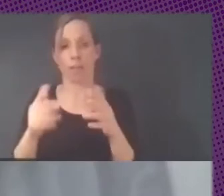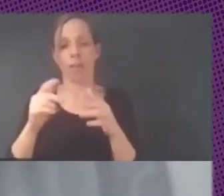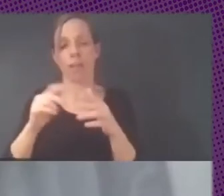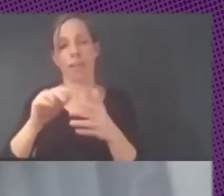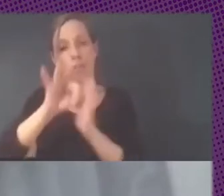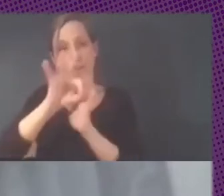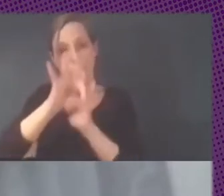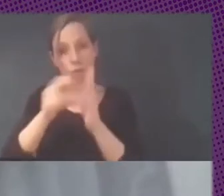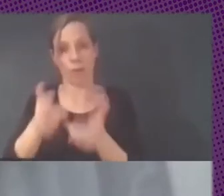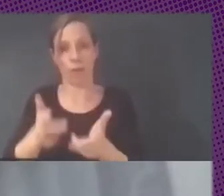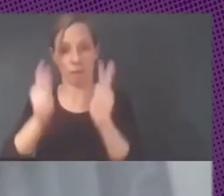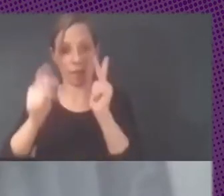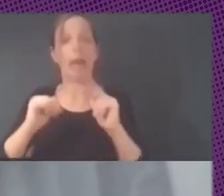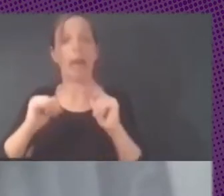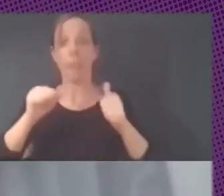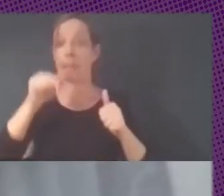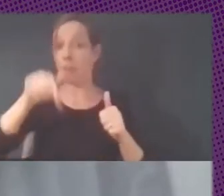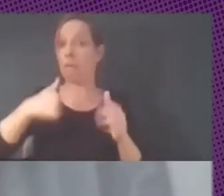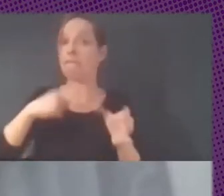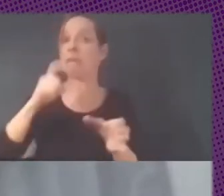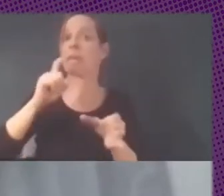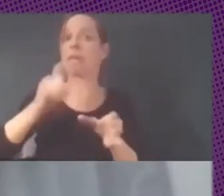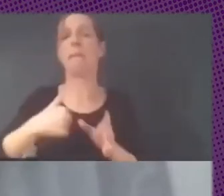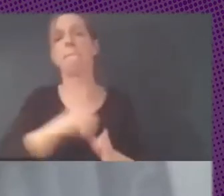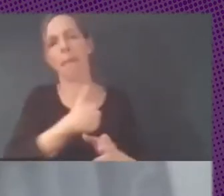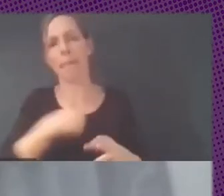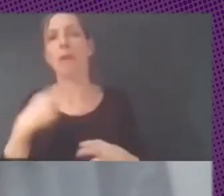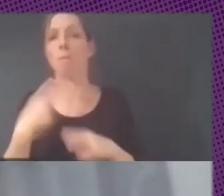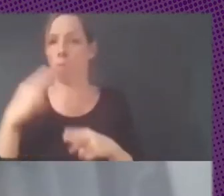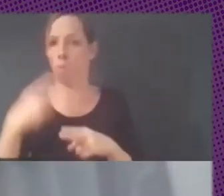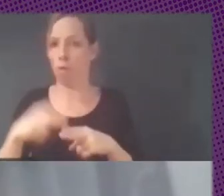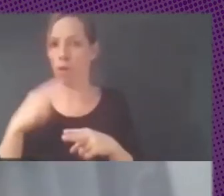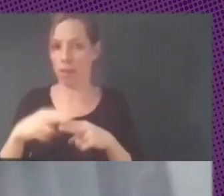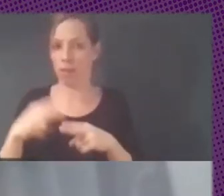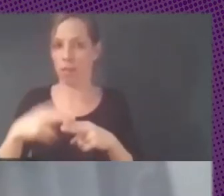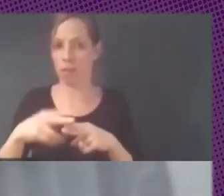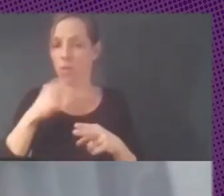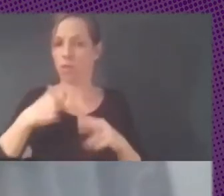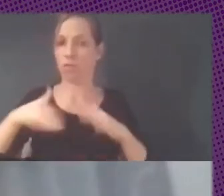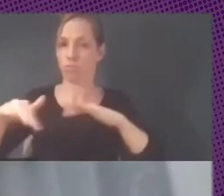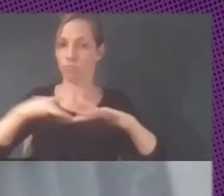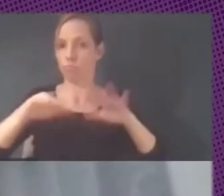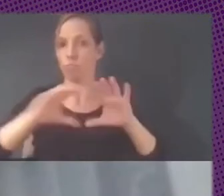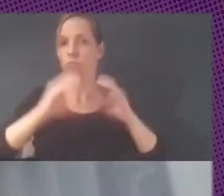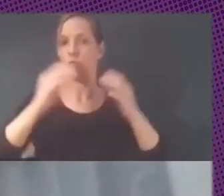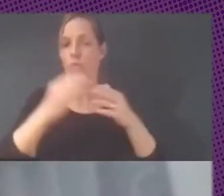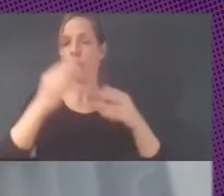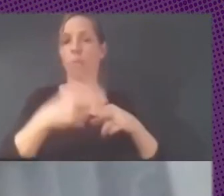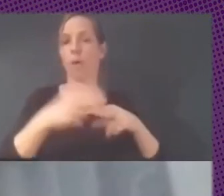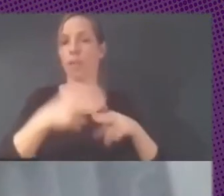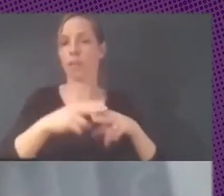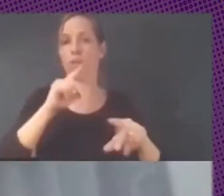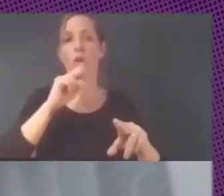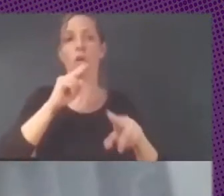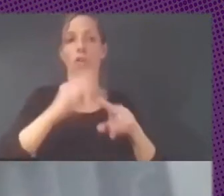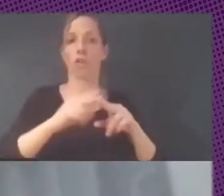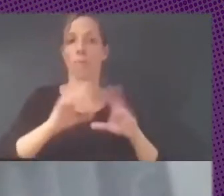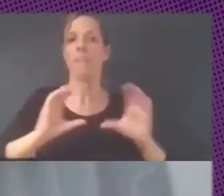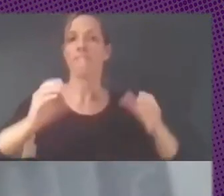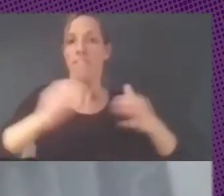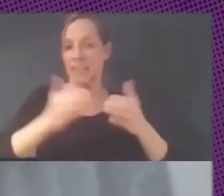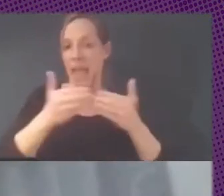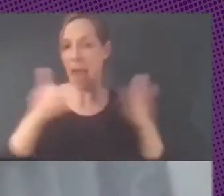ahí empecé a participar políticamente, digamos, dentro, yo soy militante del Frente Amplio, en este tema. Y, bueno,